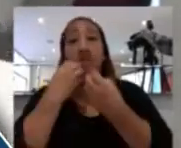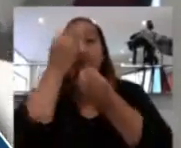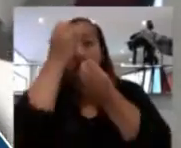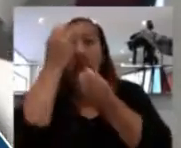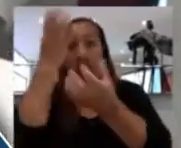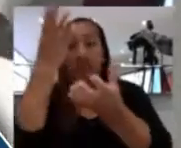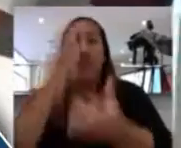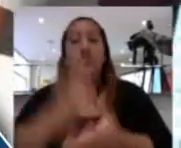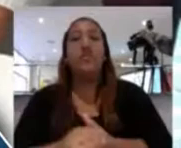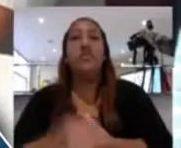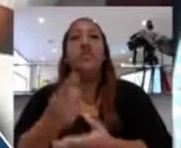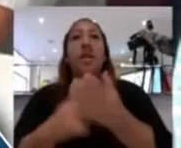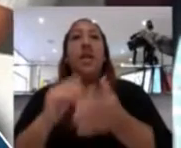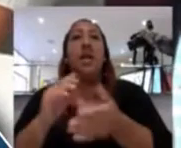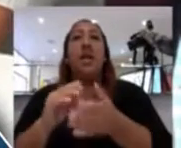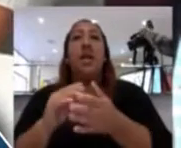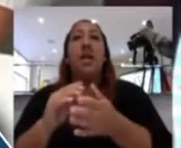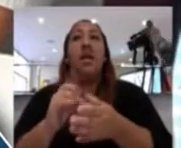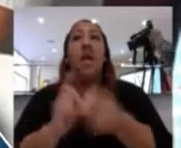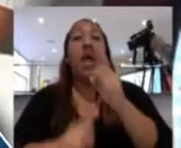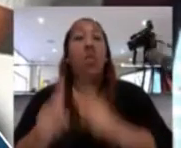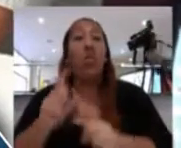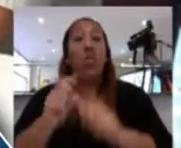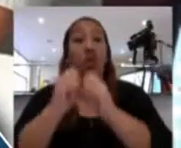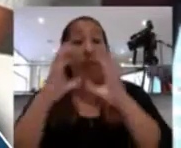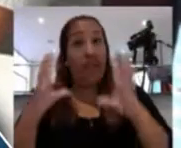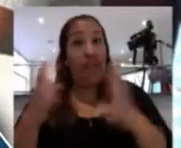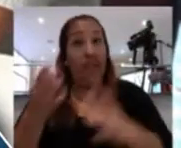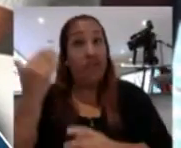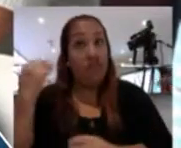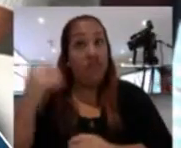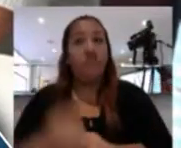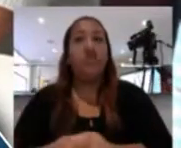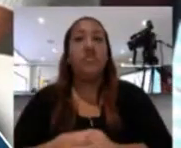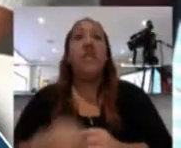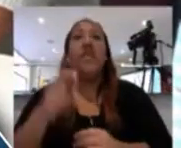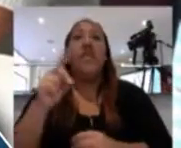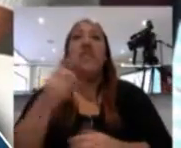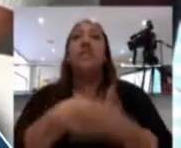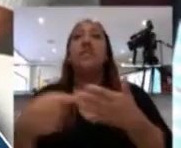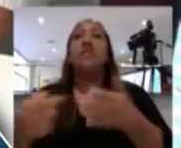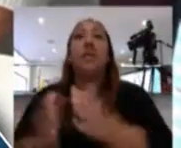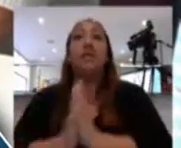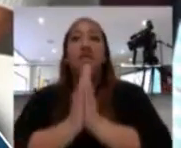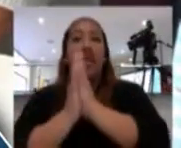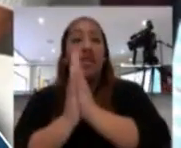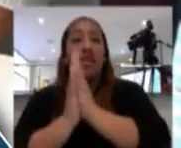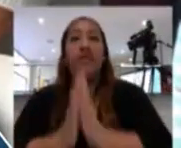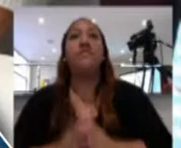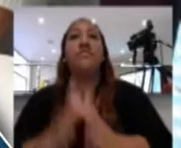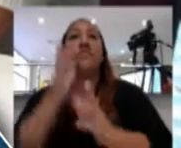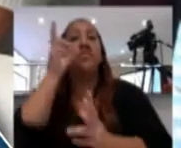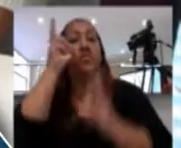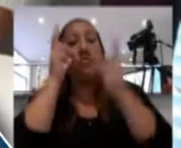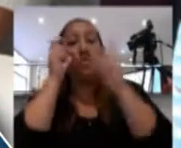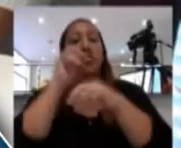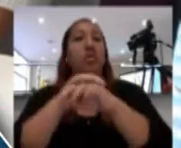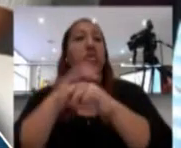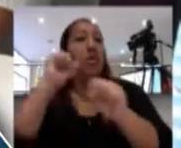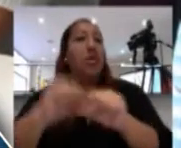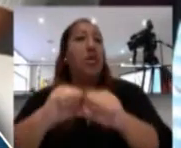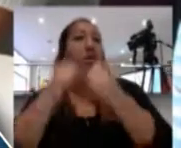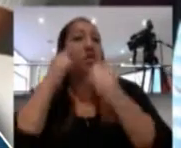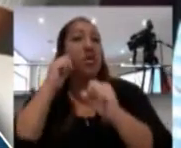después de estar unos días de Semana Santa, escuchando el rompimiento de las